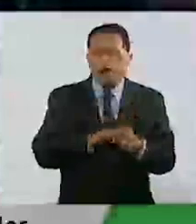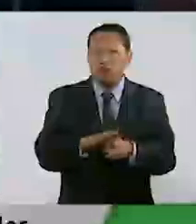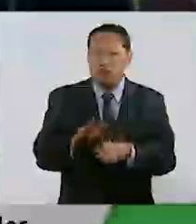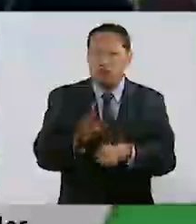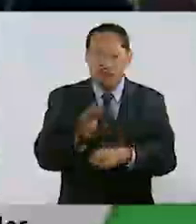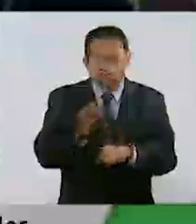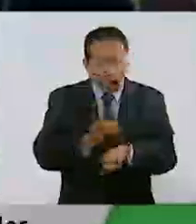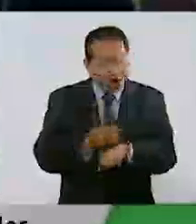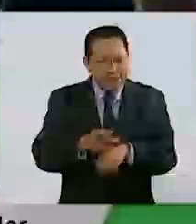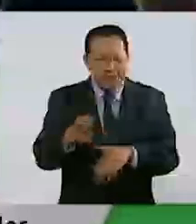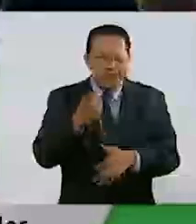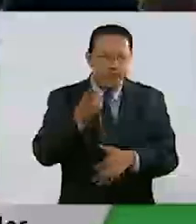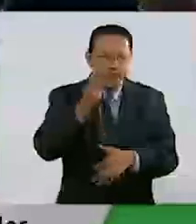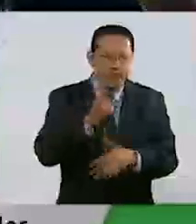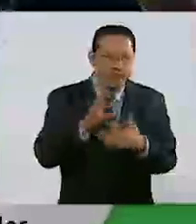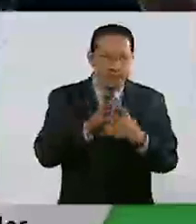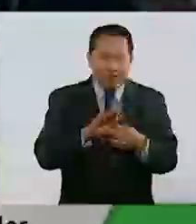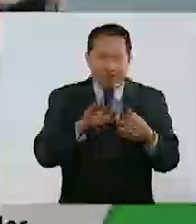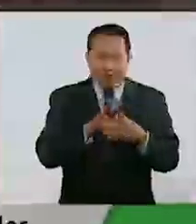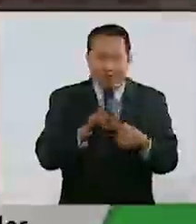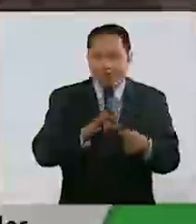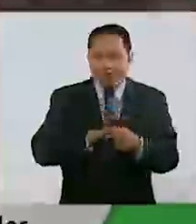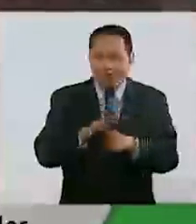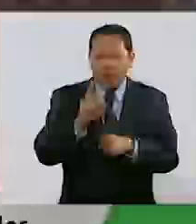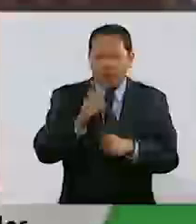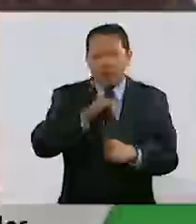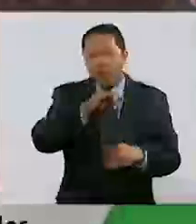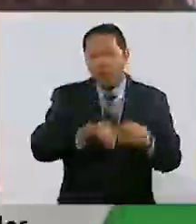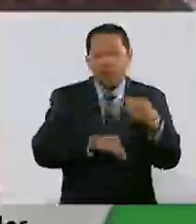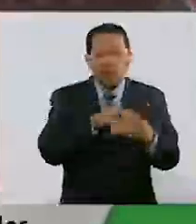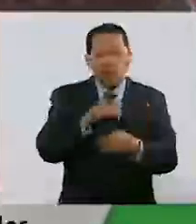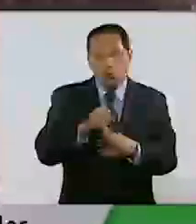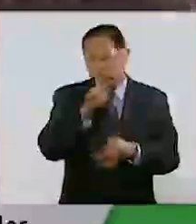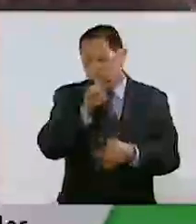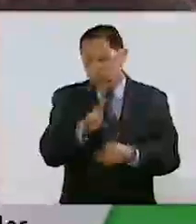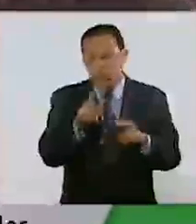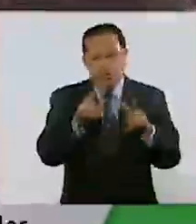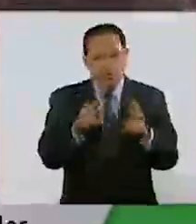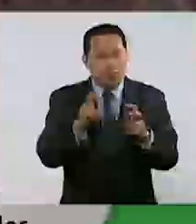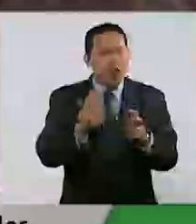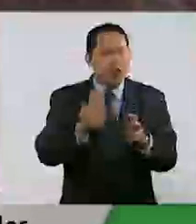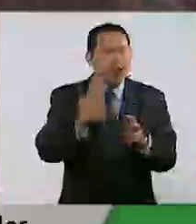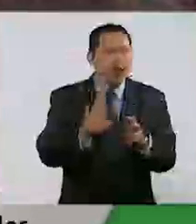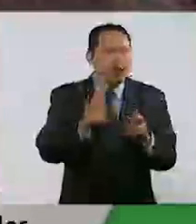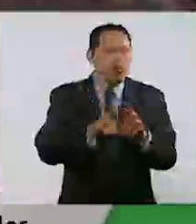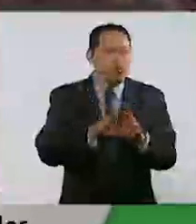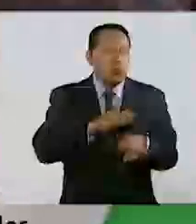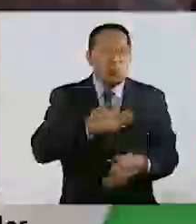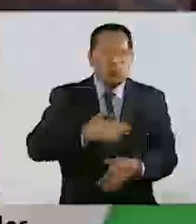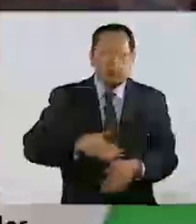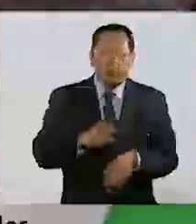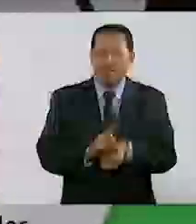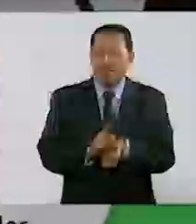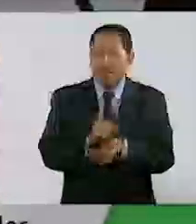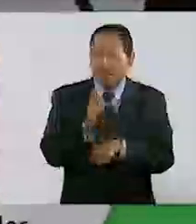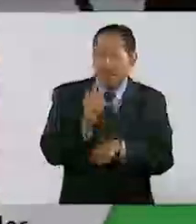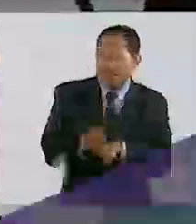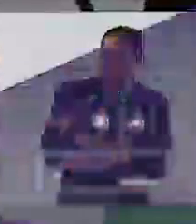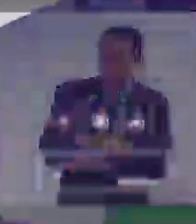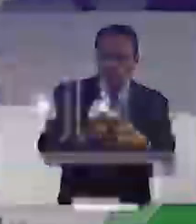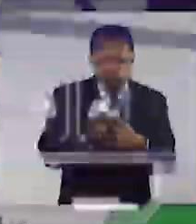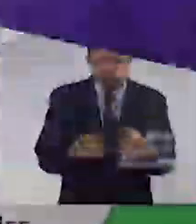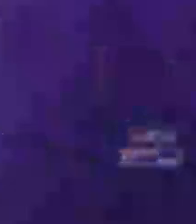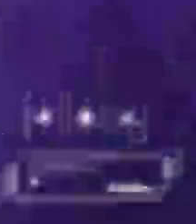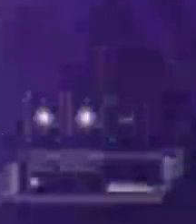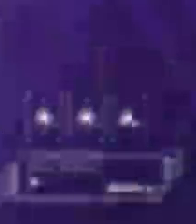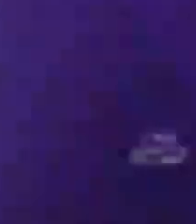diga ahorita la diputada, ¿cuáles son los temas que nos atañen a todas y a todos de este tema que parece de justicia cotidiana? ¿Qué es eso? Bueno, vamos a escuchar de qué se